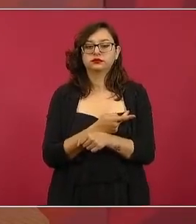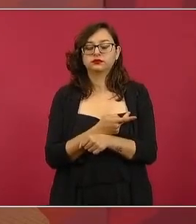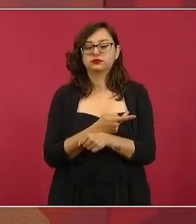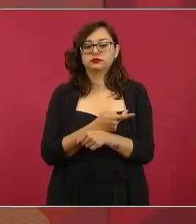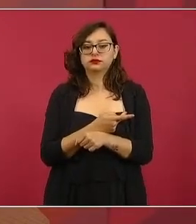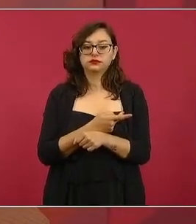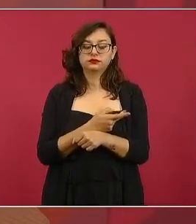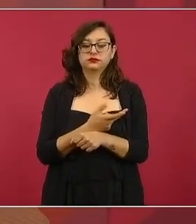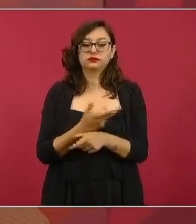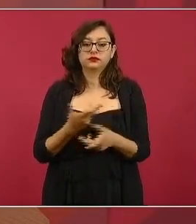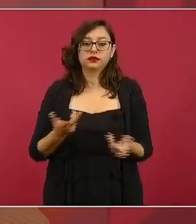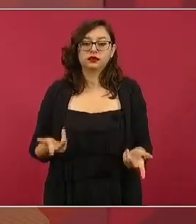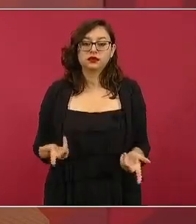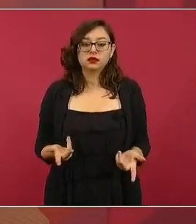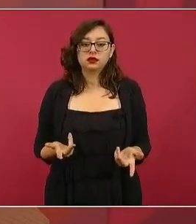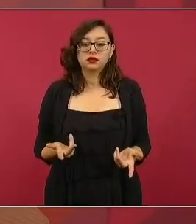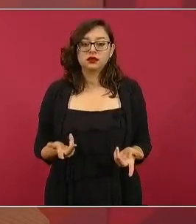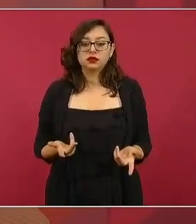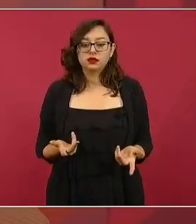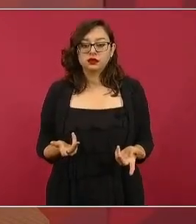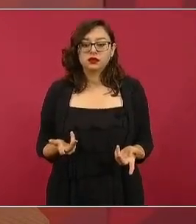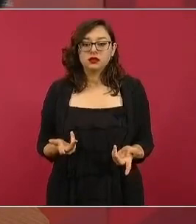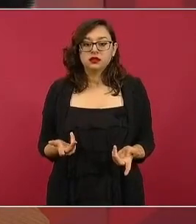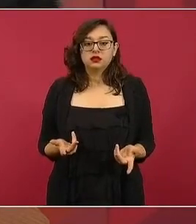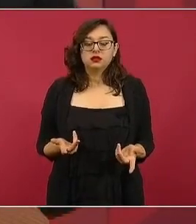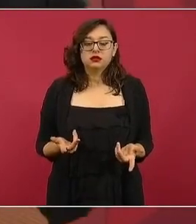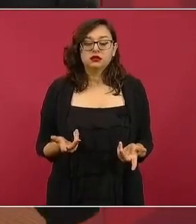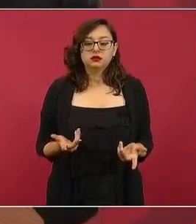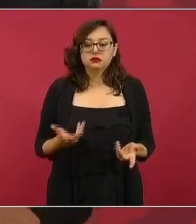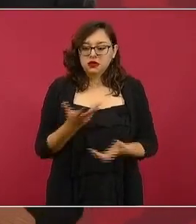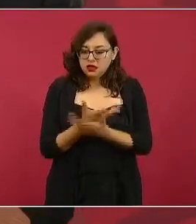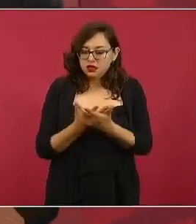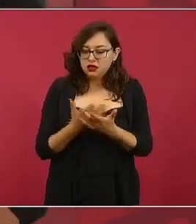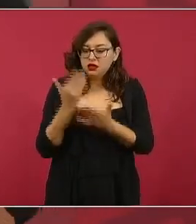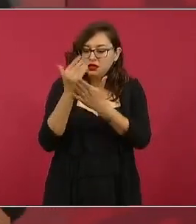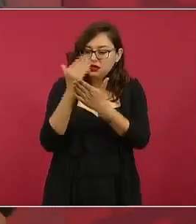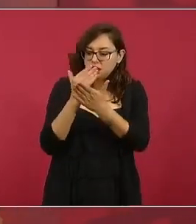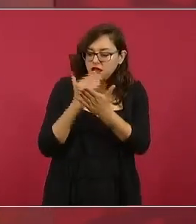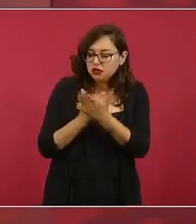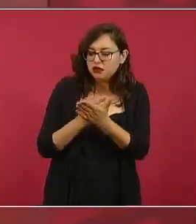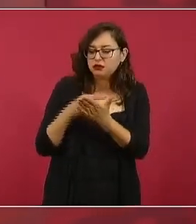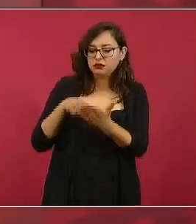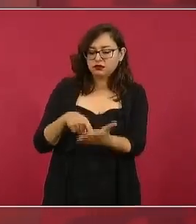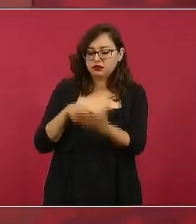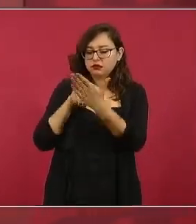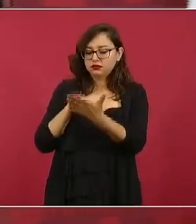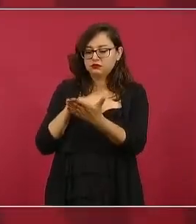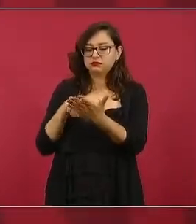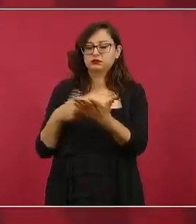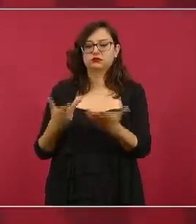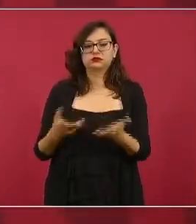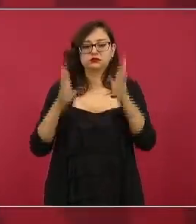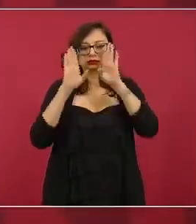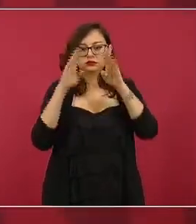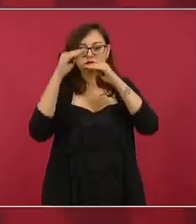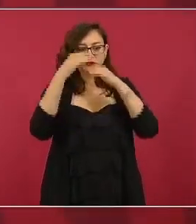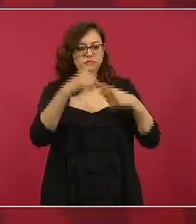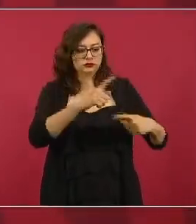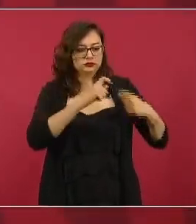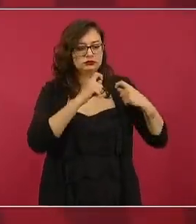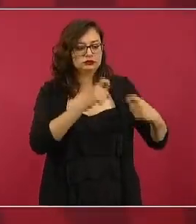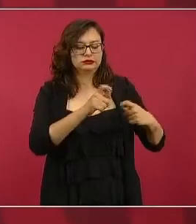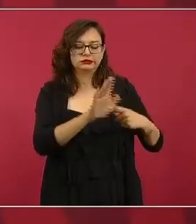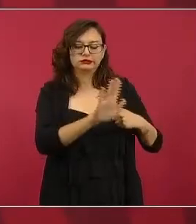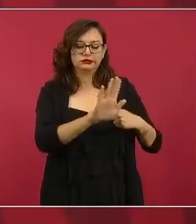en contra o para enfrentar el conservadurismo pues hay una reacción